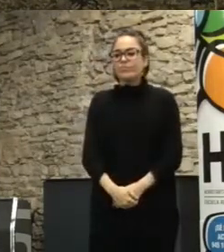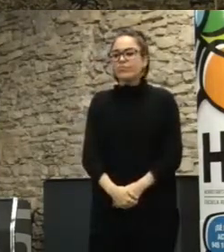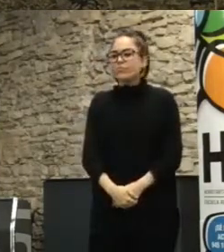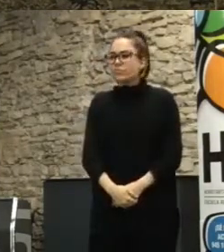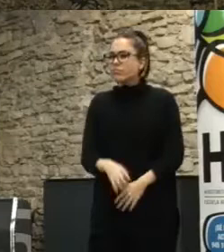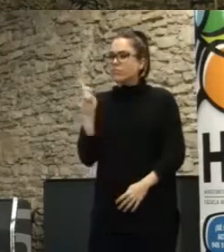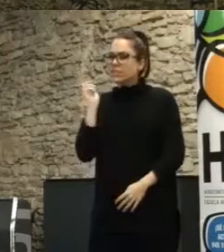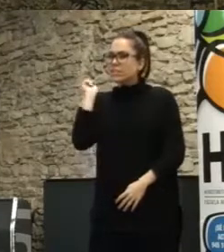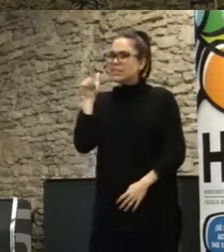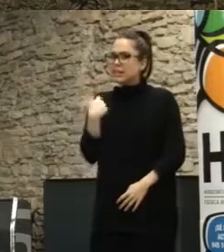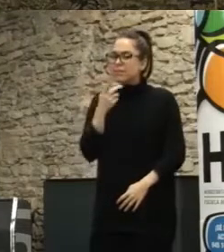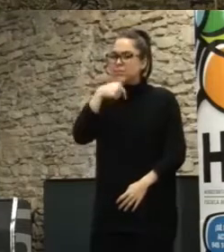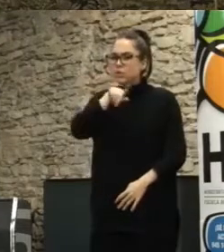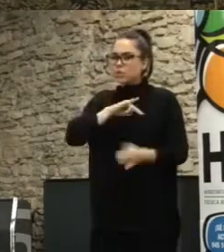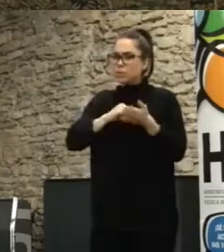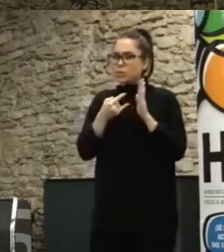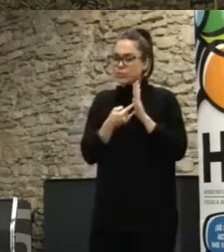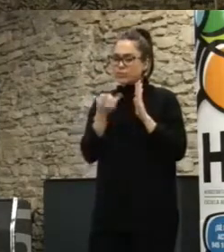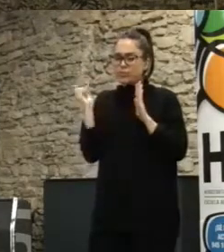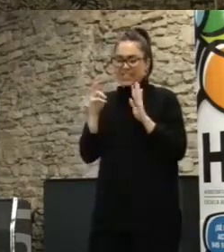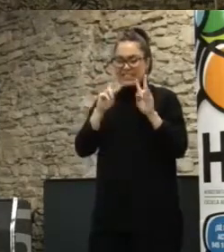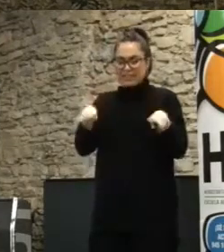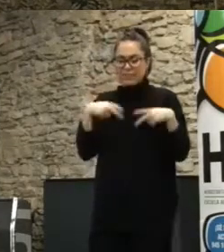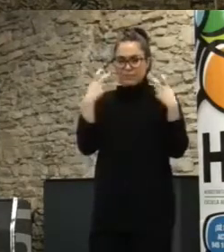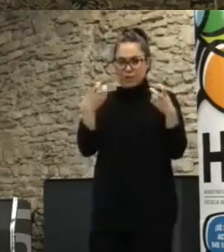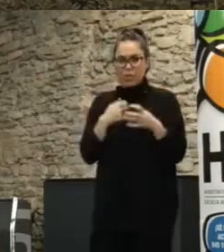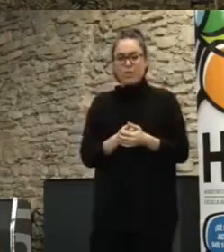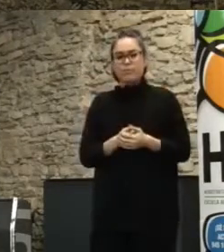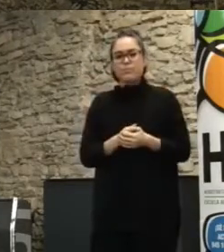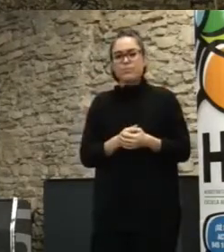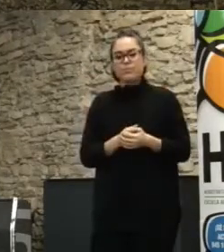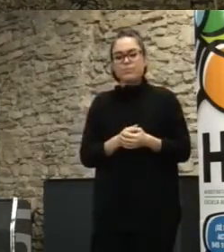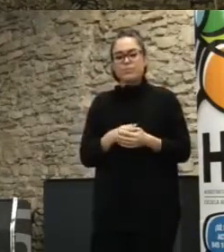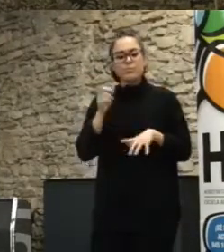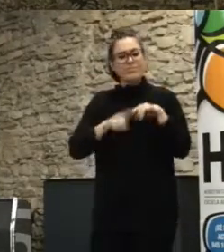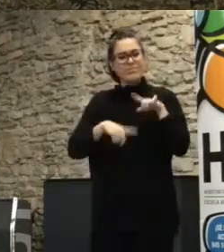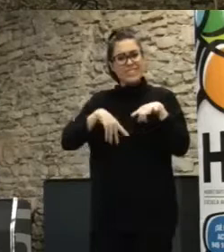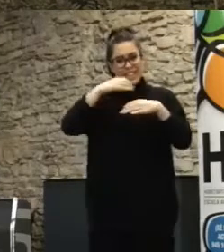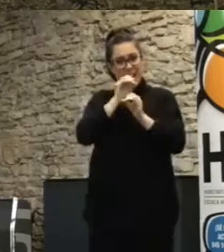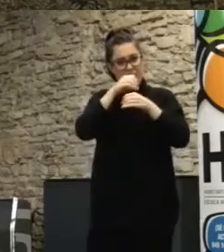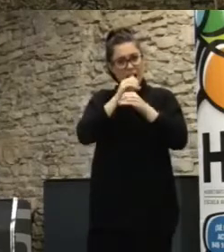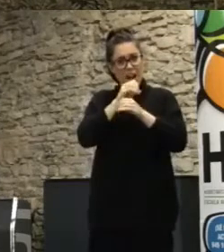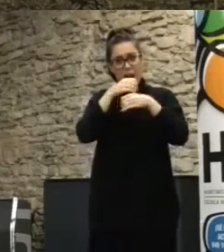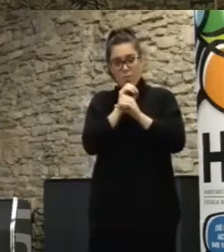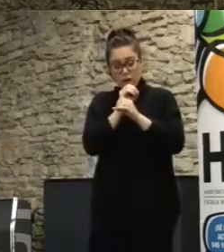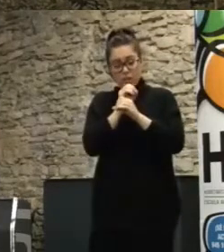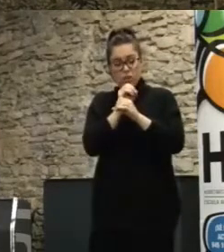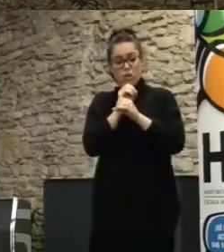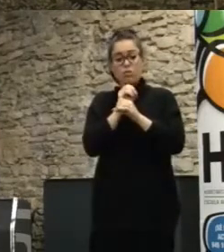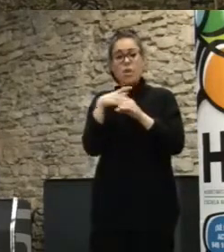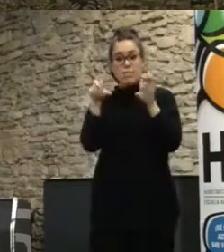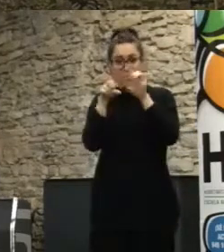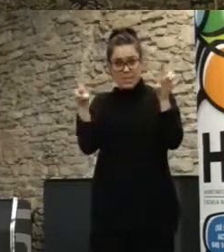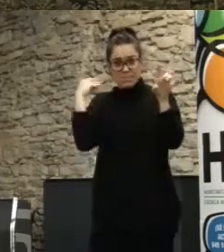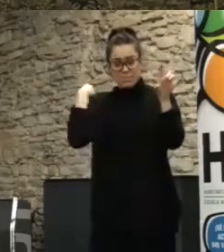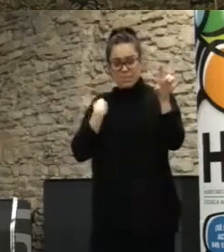cena que tuvimos, que es de intrainnovación, que depende del laboratorio de innovación ciudadana de Media Lab, del INTI Lab, es